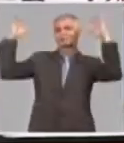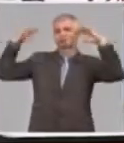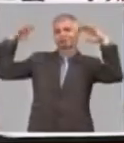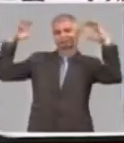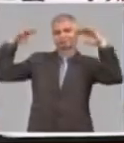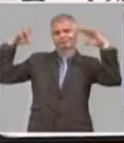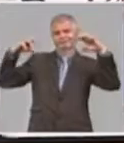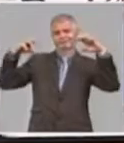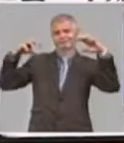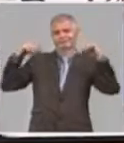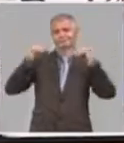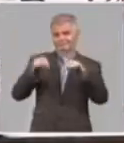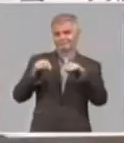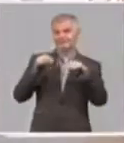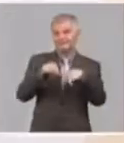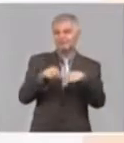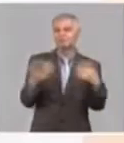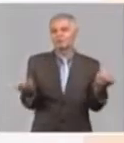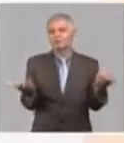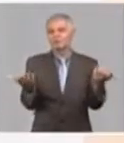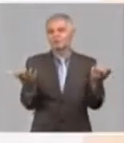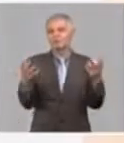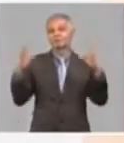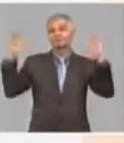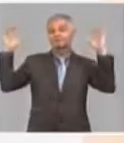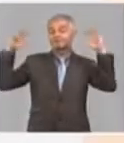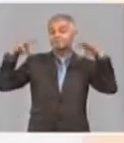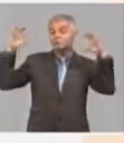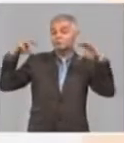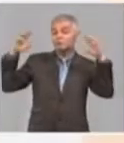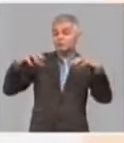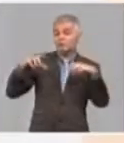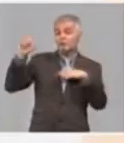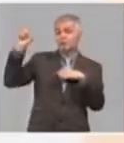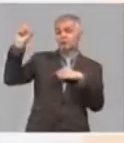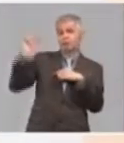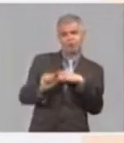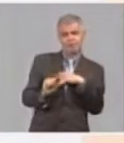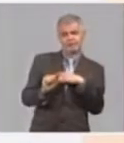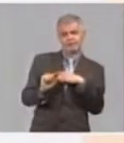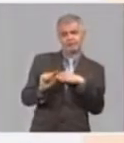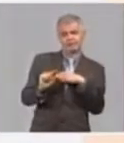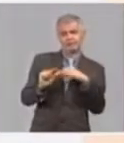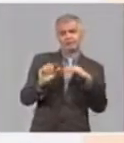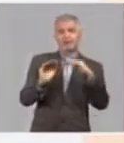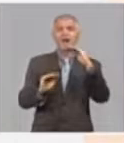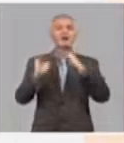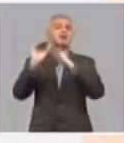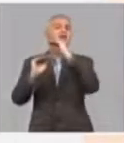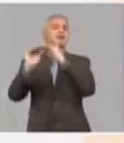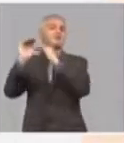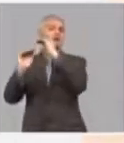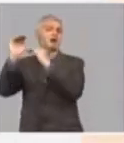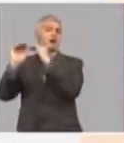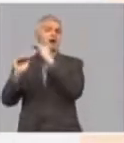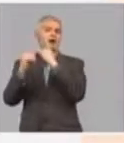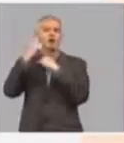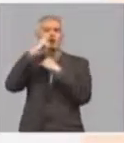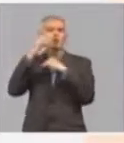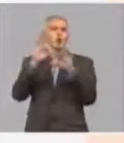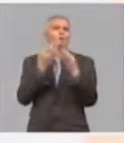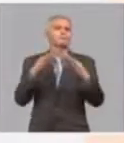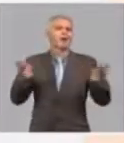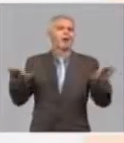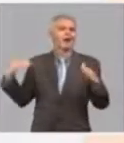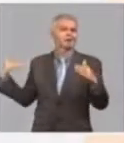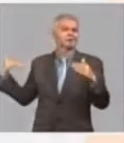produce naturalmente cuando las lluvias han sido considerablemente inferiores a los niveles normales registrados, causando un